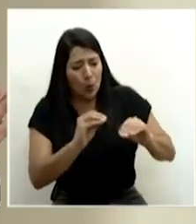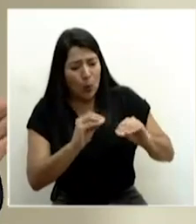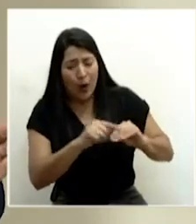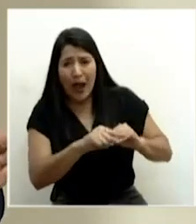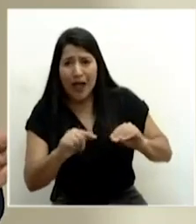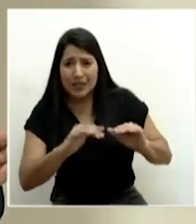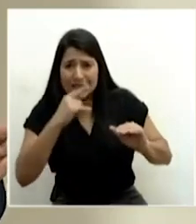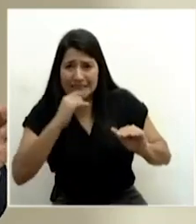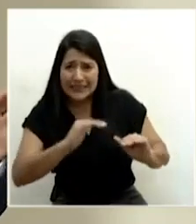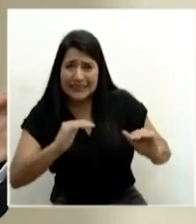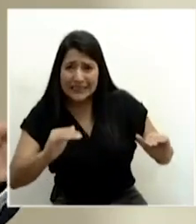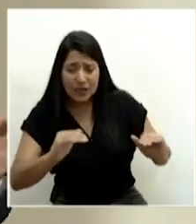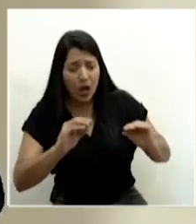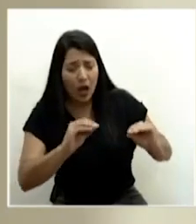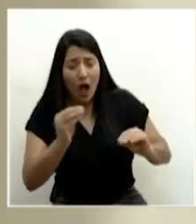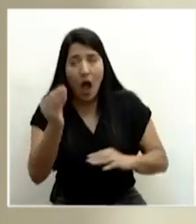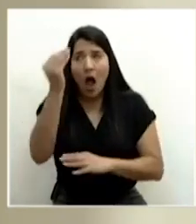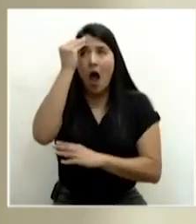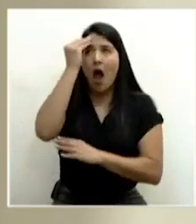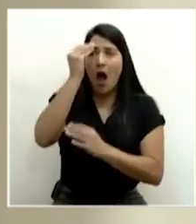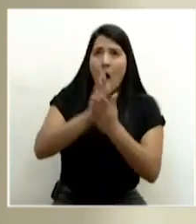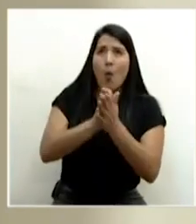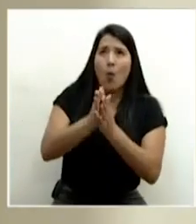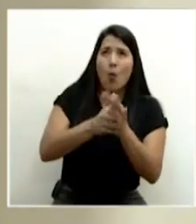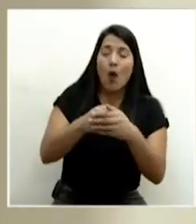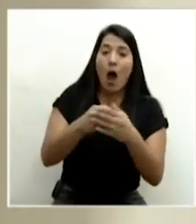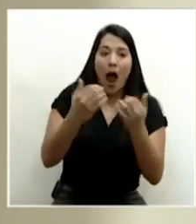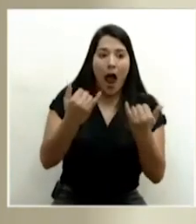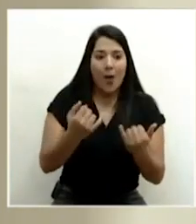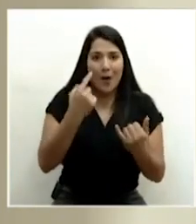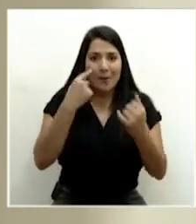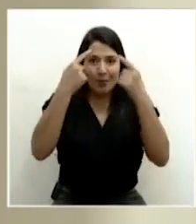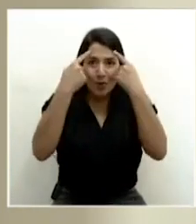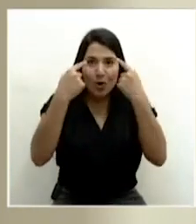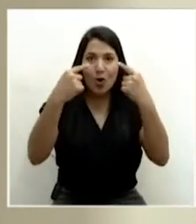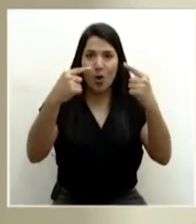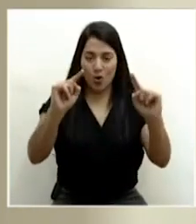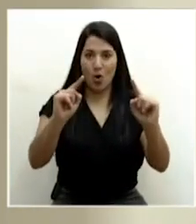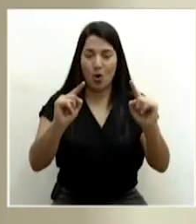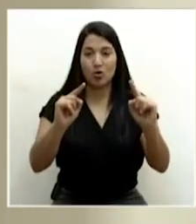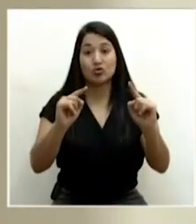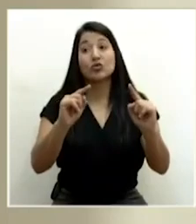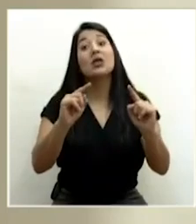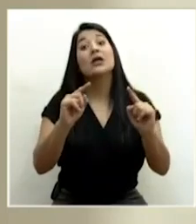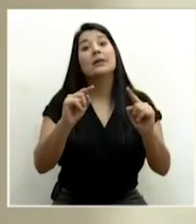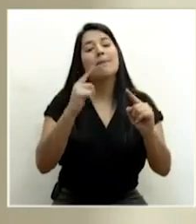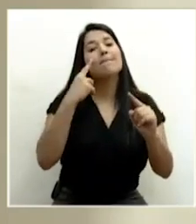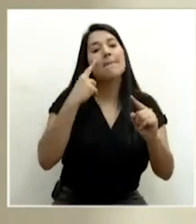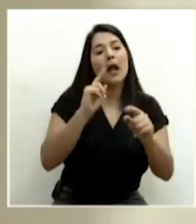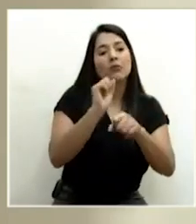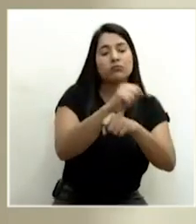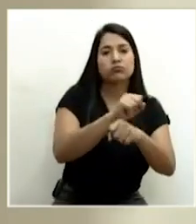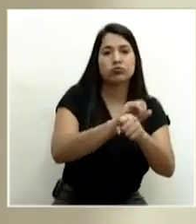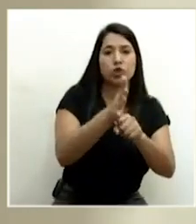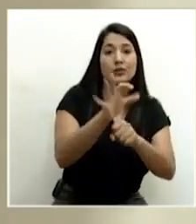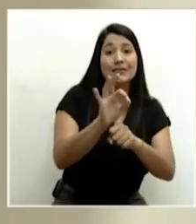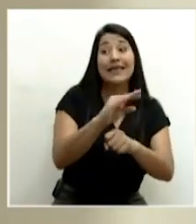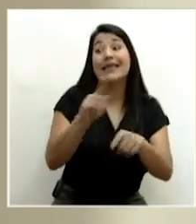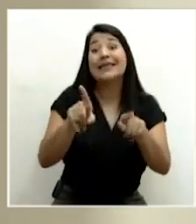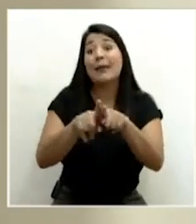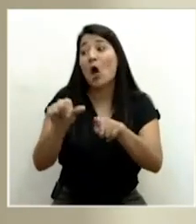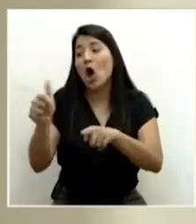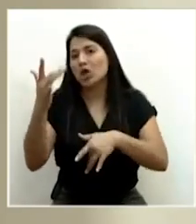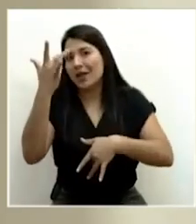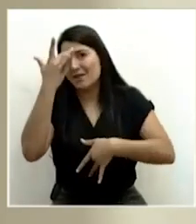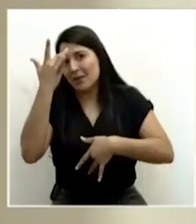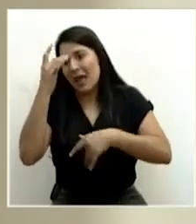aplanar la curva de el COVID-19, sino en otras enfermedades que se pueden transmitir de persona a